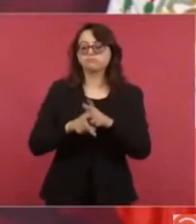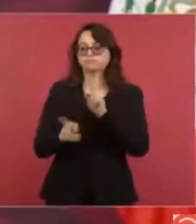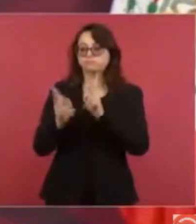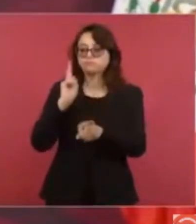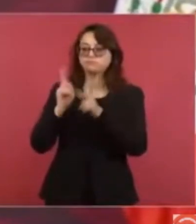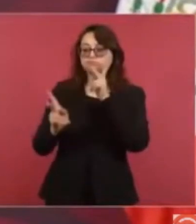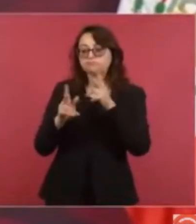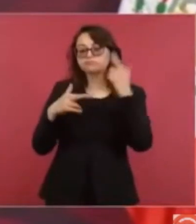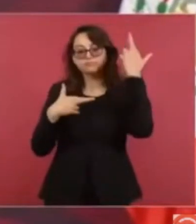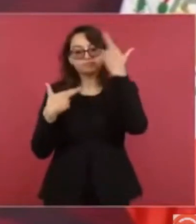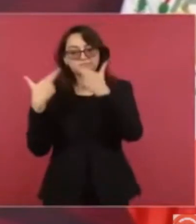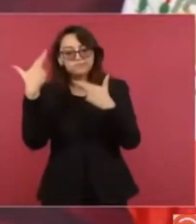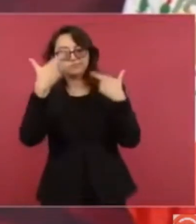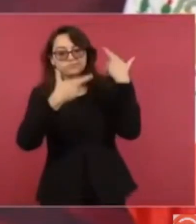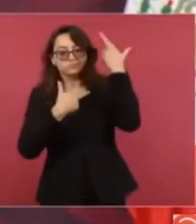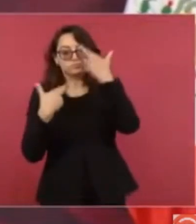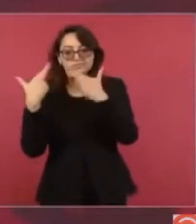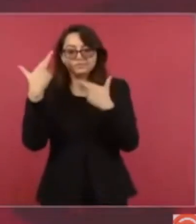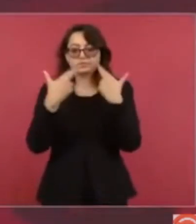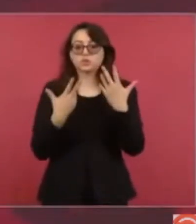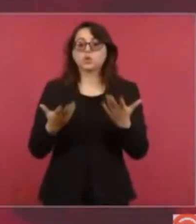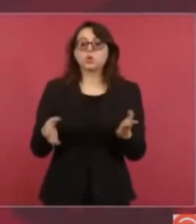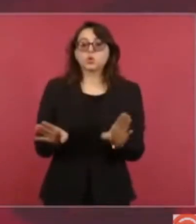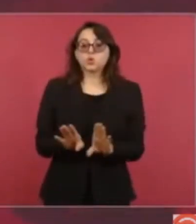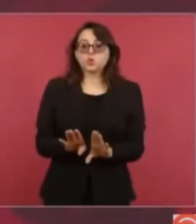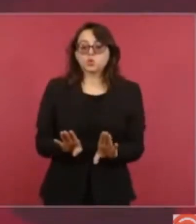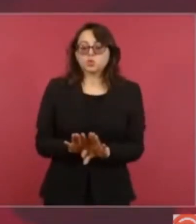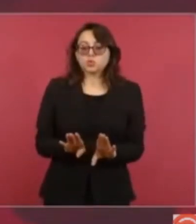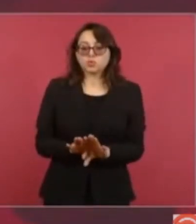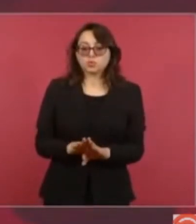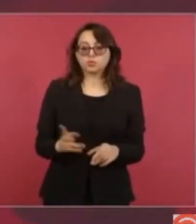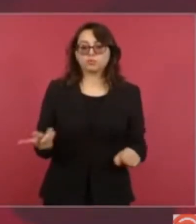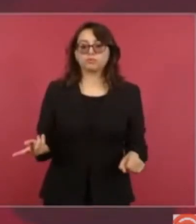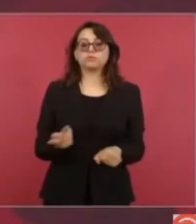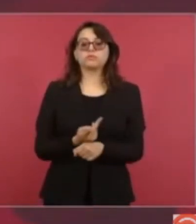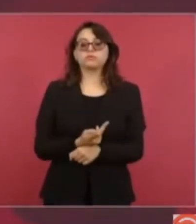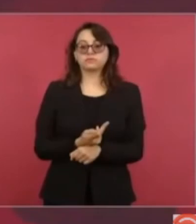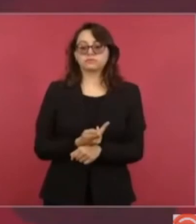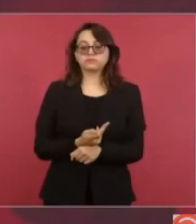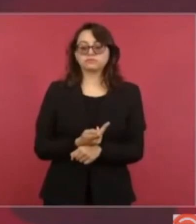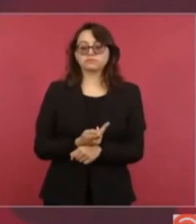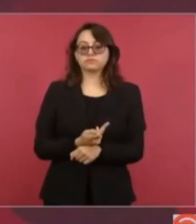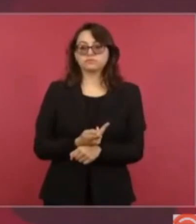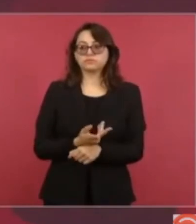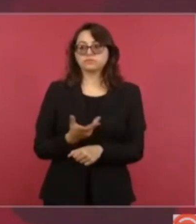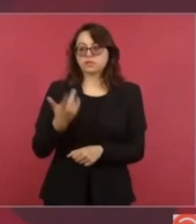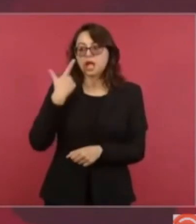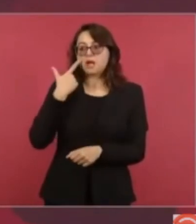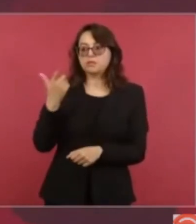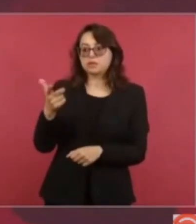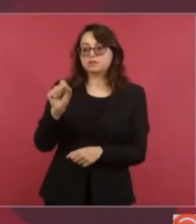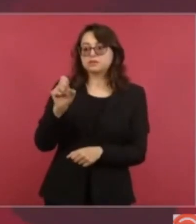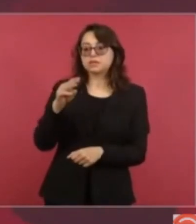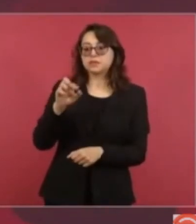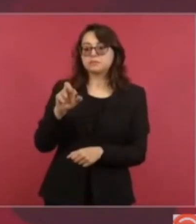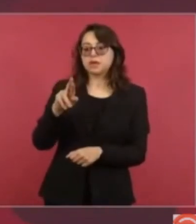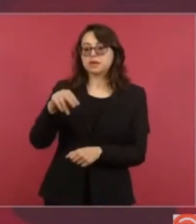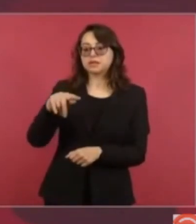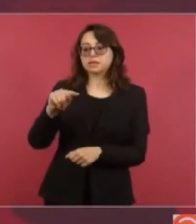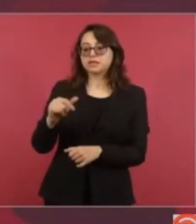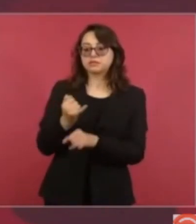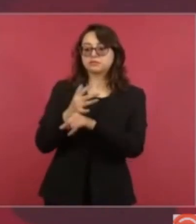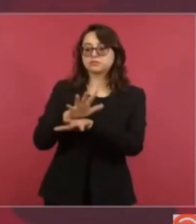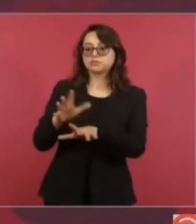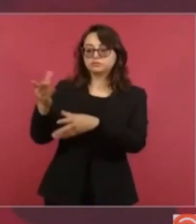revisión de los estudios que hizo la Secretaría de Medio